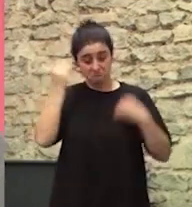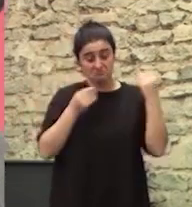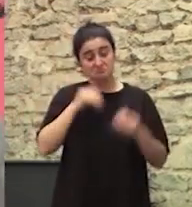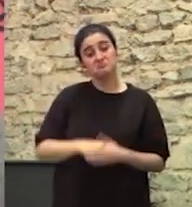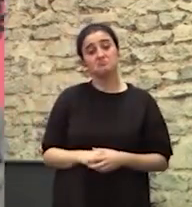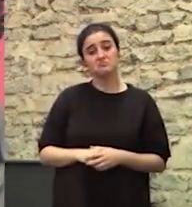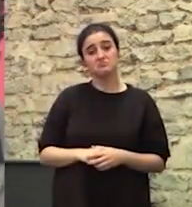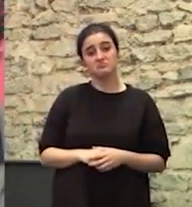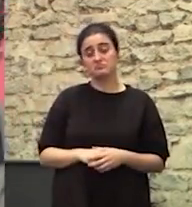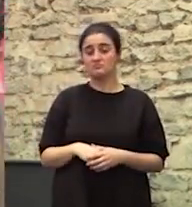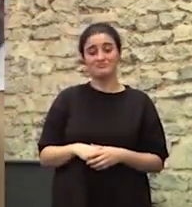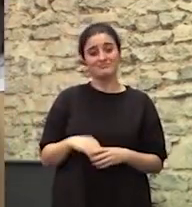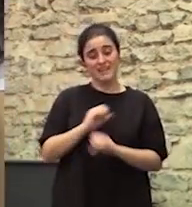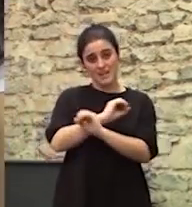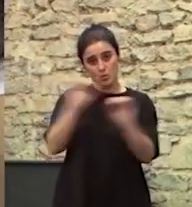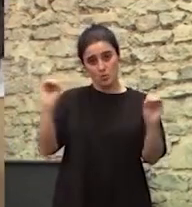A ninguna